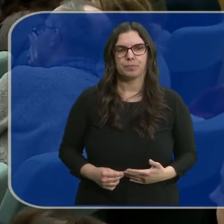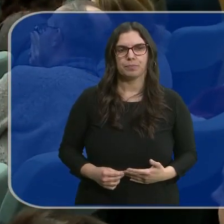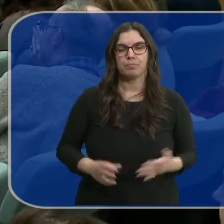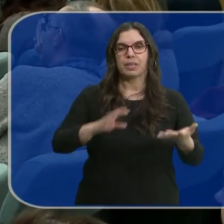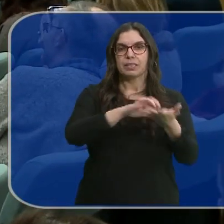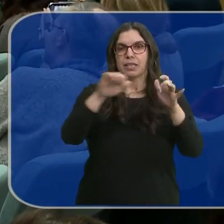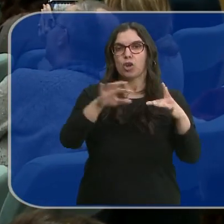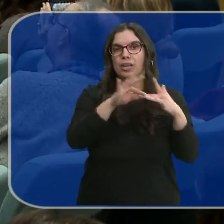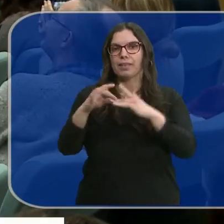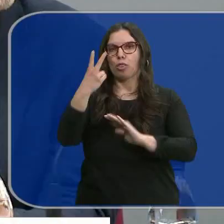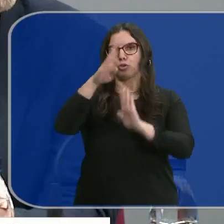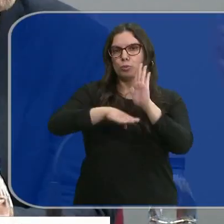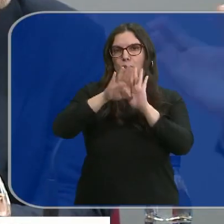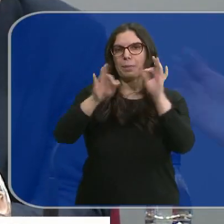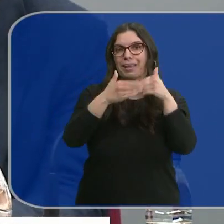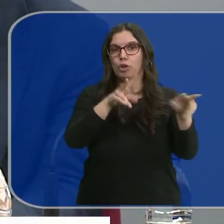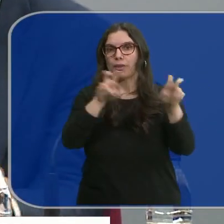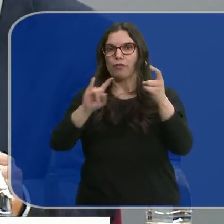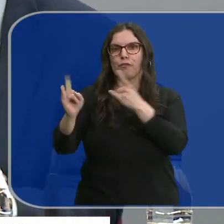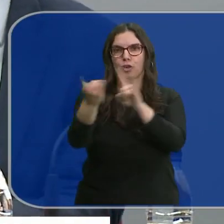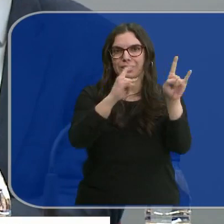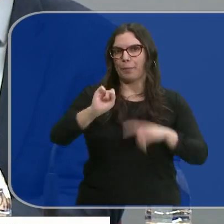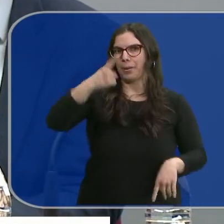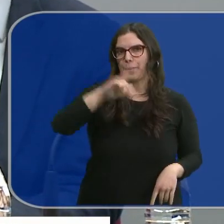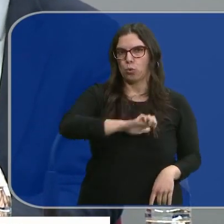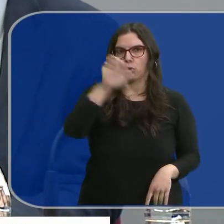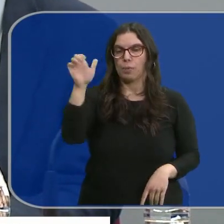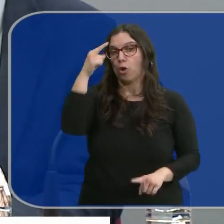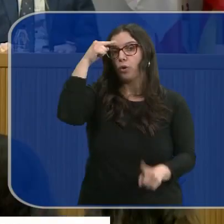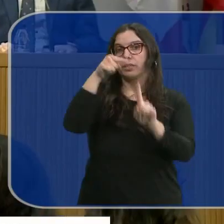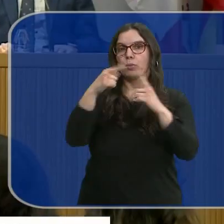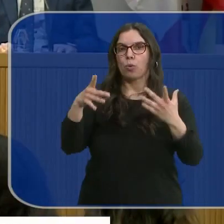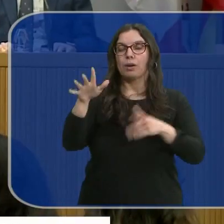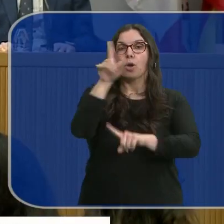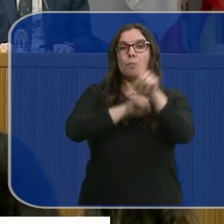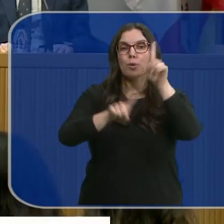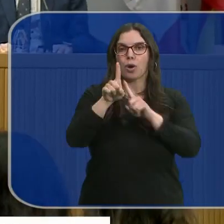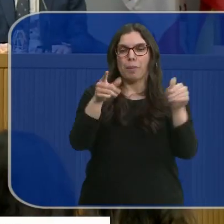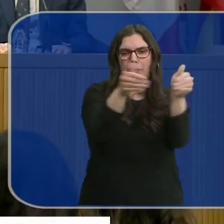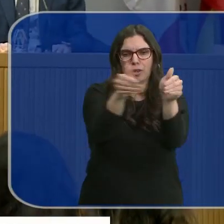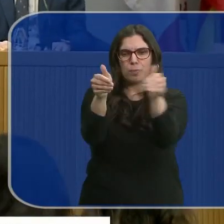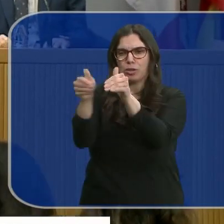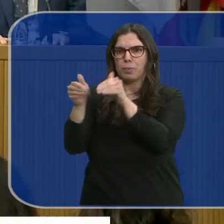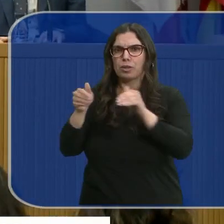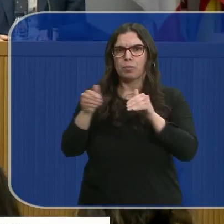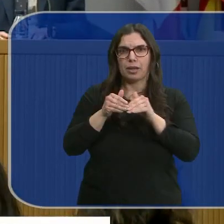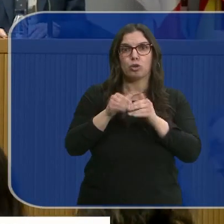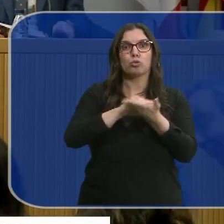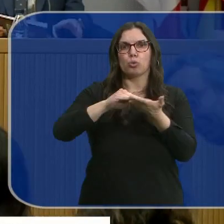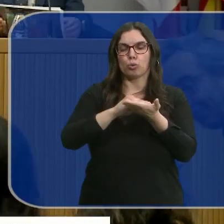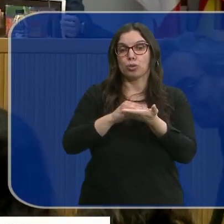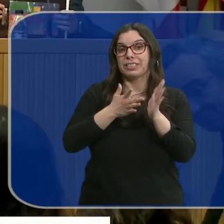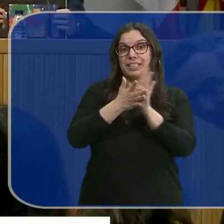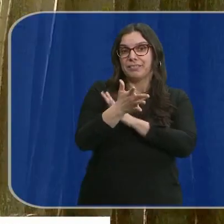Castilla y León lidera dos programas de innovación forestal punteros en Europa. El objetivo es solucionar el problema del minifundismo forestal, es decir,